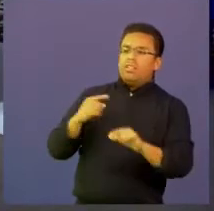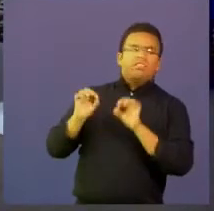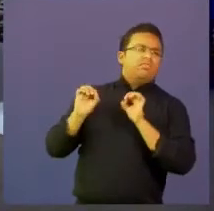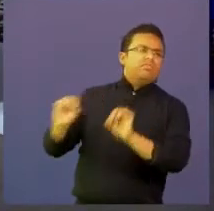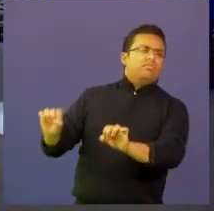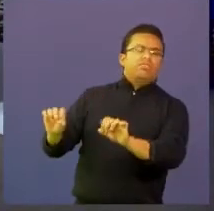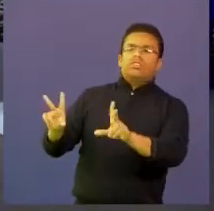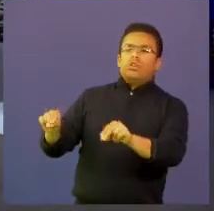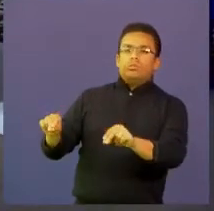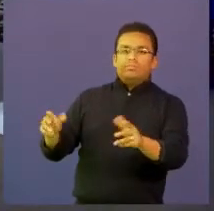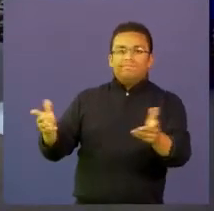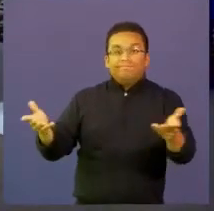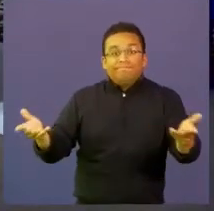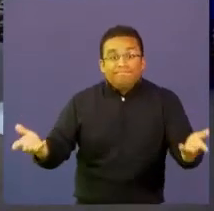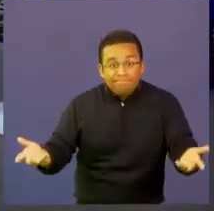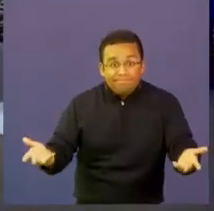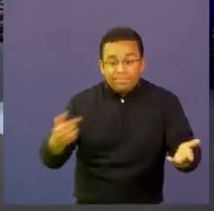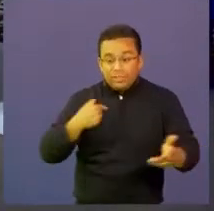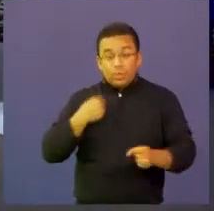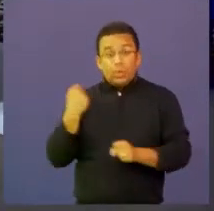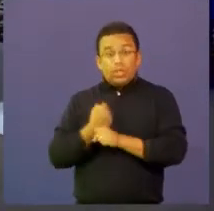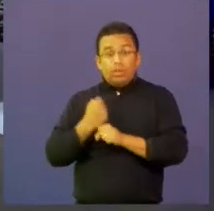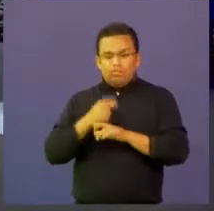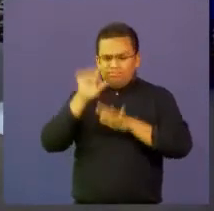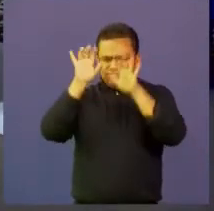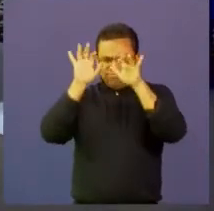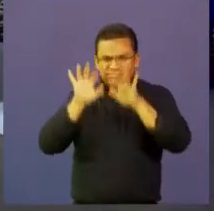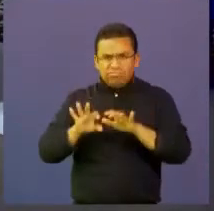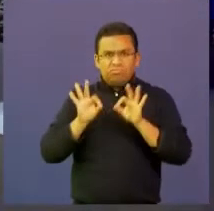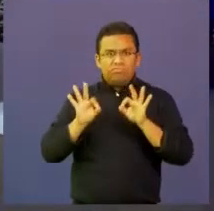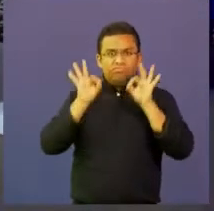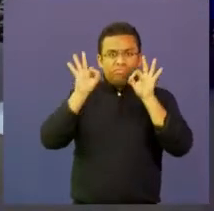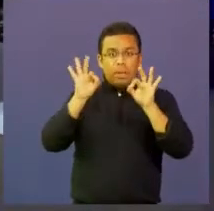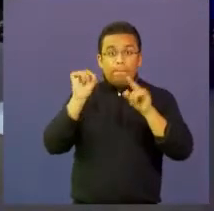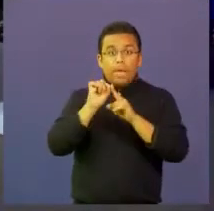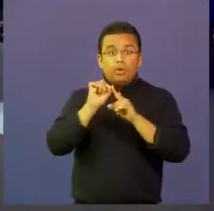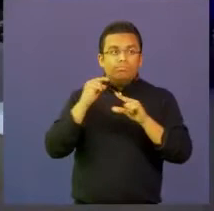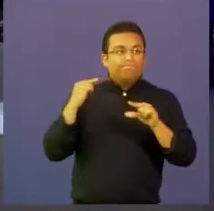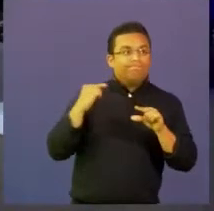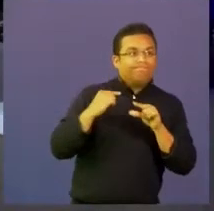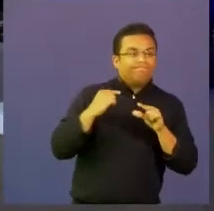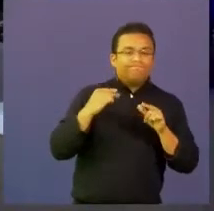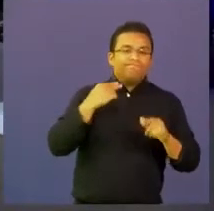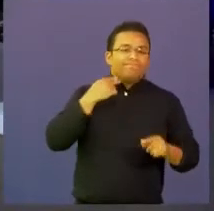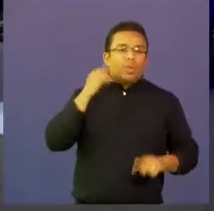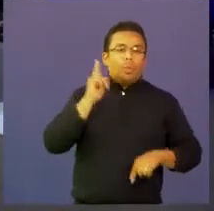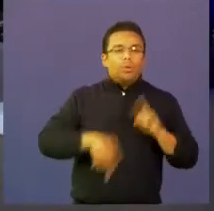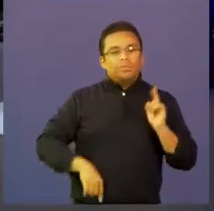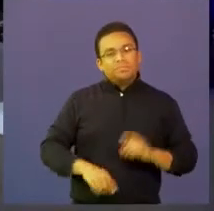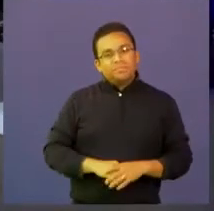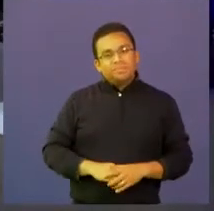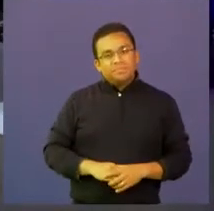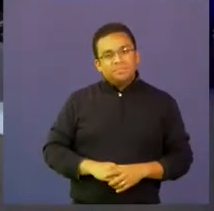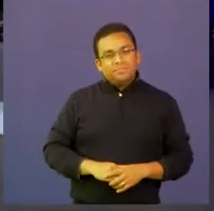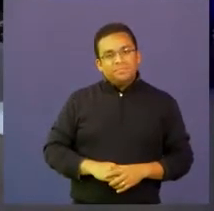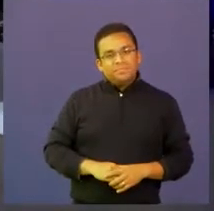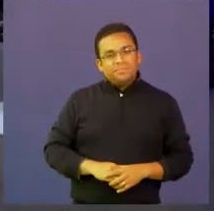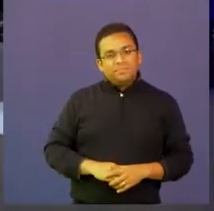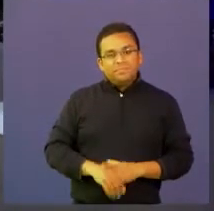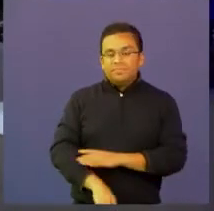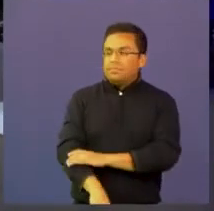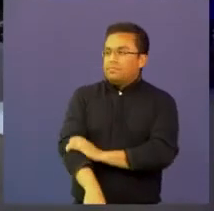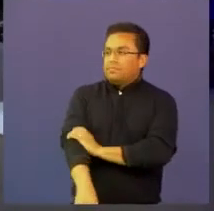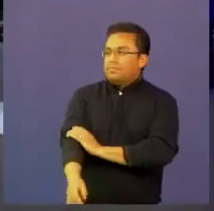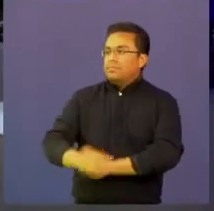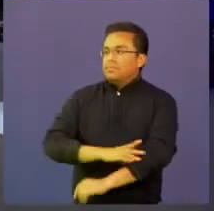Dice es trágico que el estudiante tenga un alto manejo tecnológico y el docente lo rechace ¿opiniones?